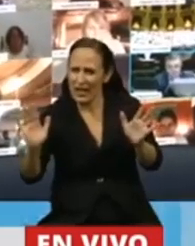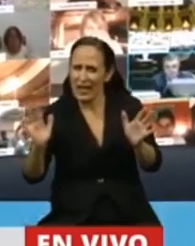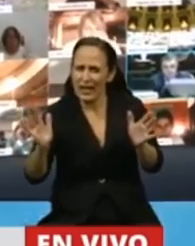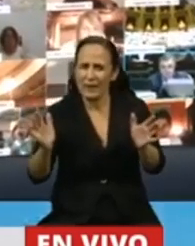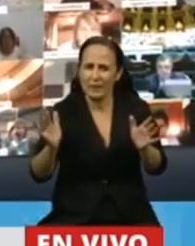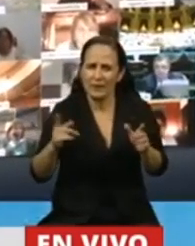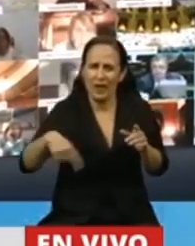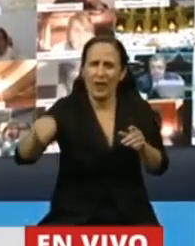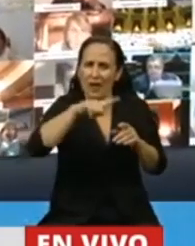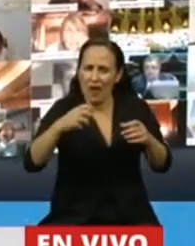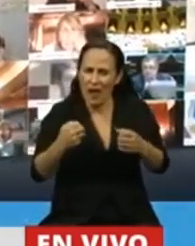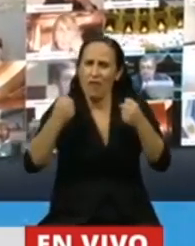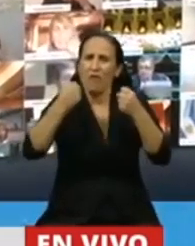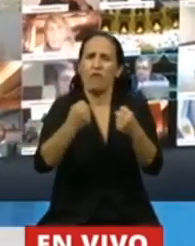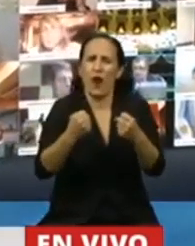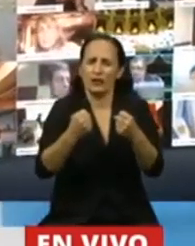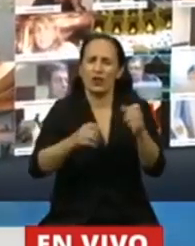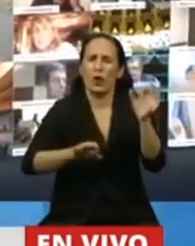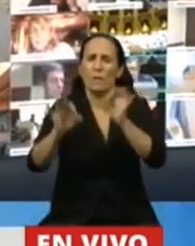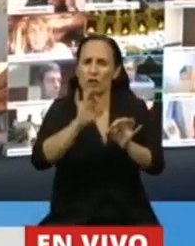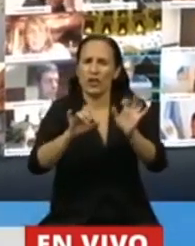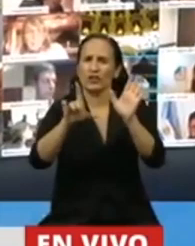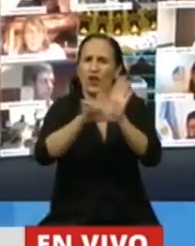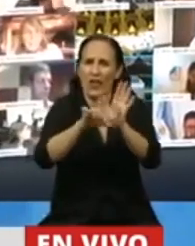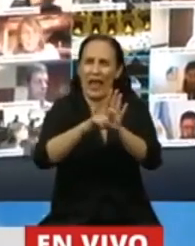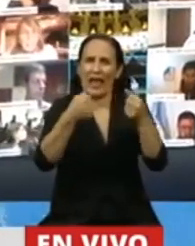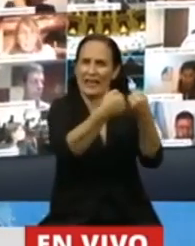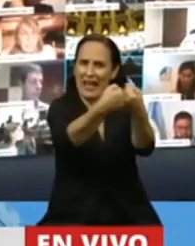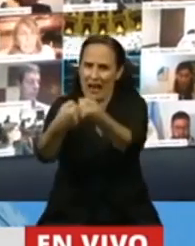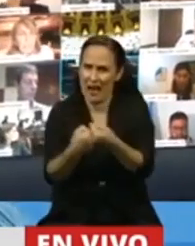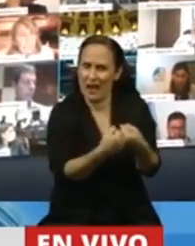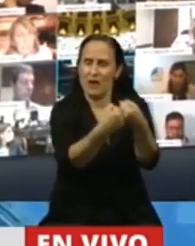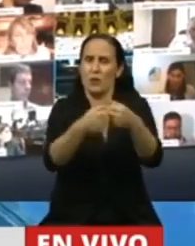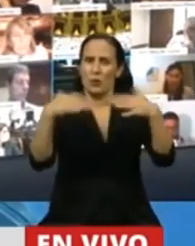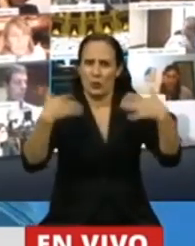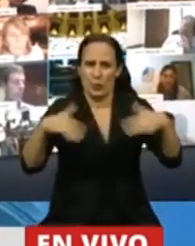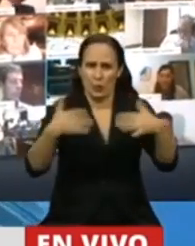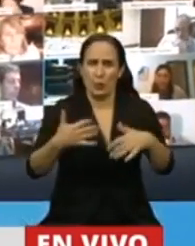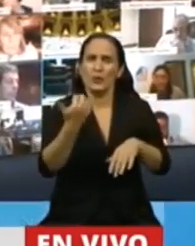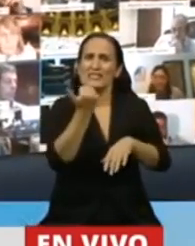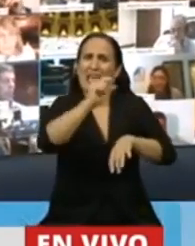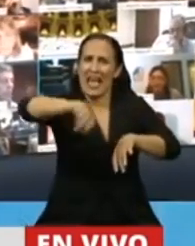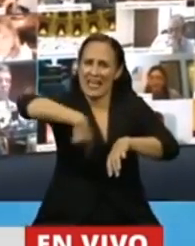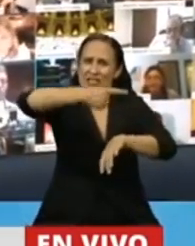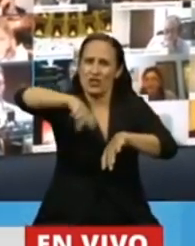acá hubo un gran esfuerzo para tener proyectos de ley de consenso, obviamente, y hemos estado 6 horas.